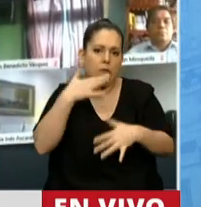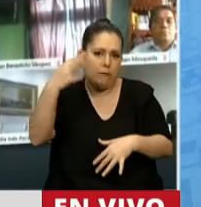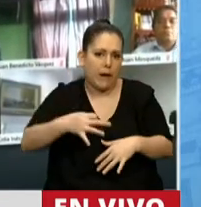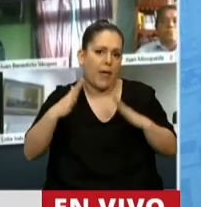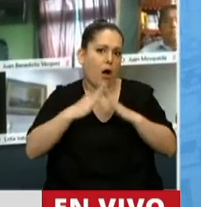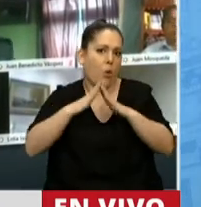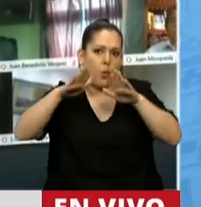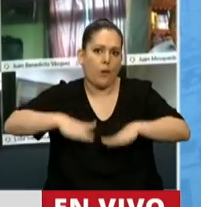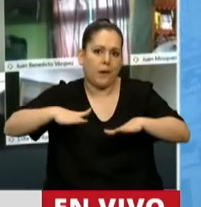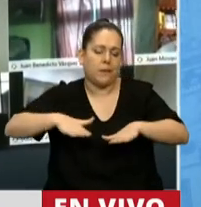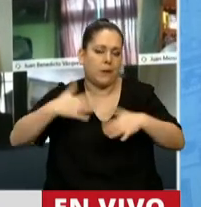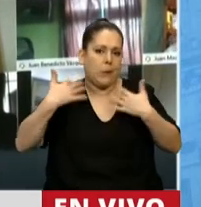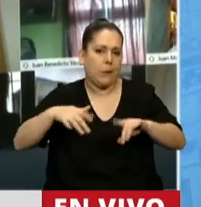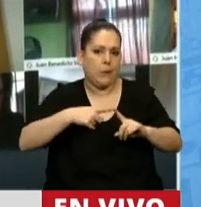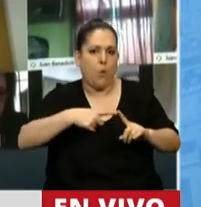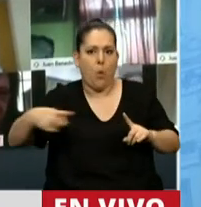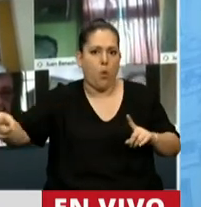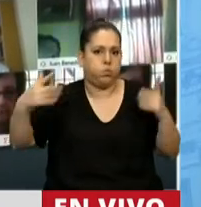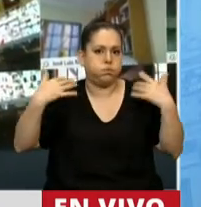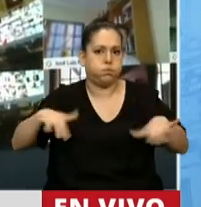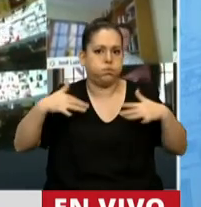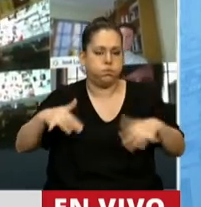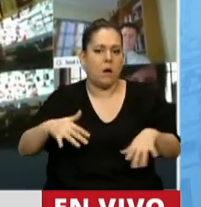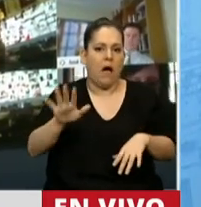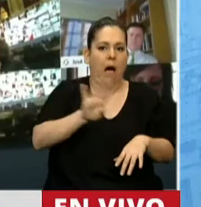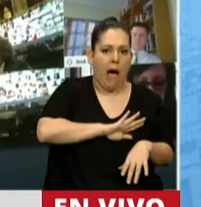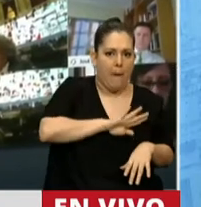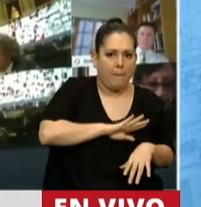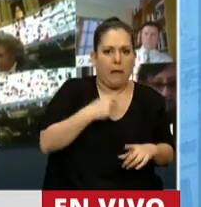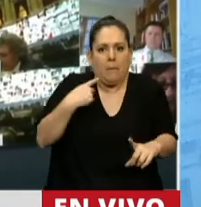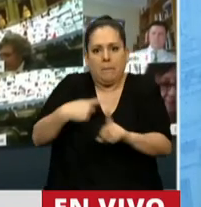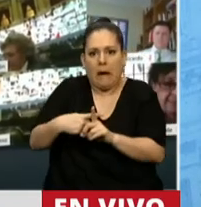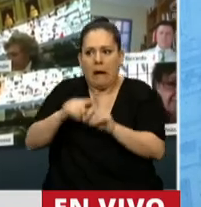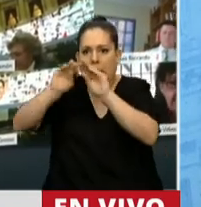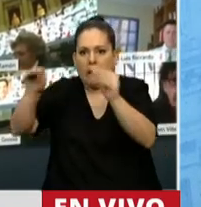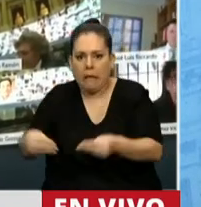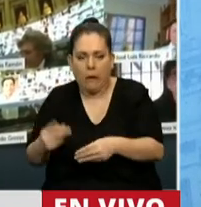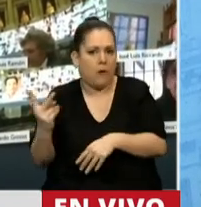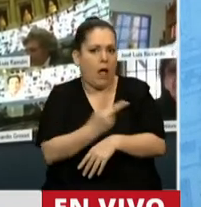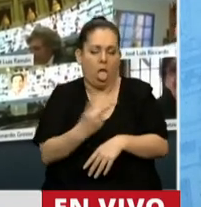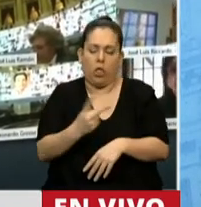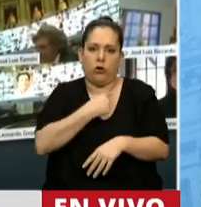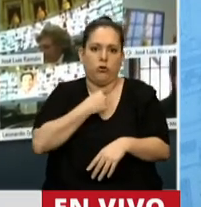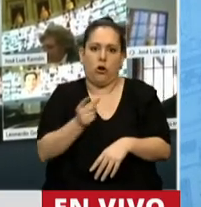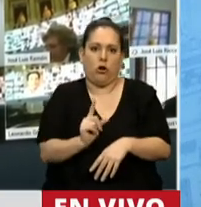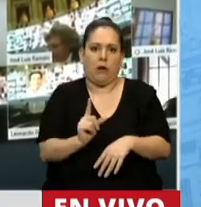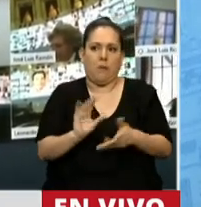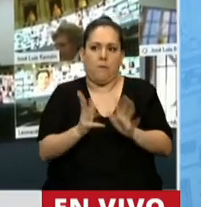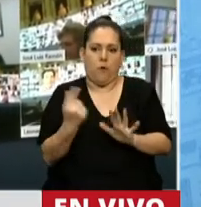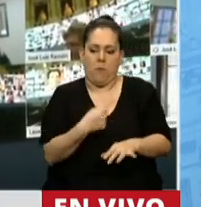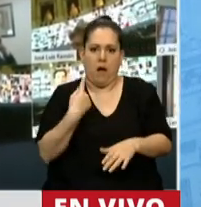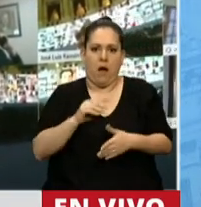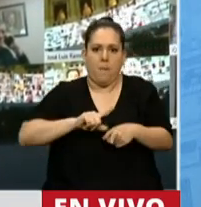muy prolongada. Hambre y quiebras empresarias son las dos cosas que como dirigentes